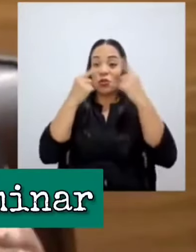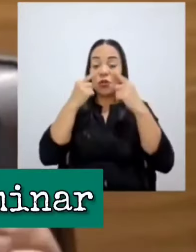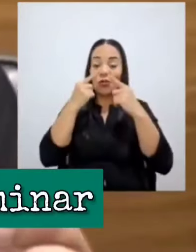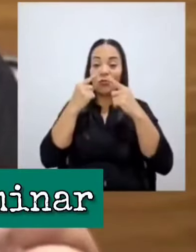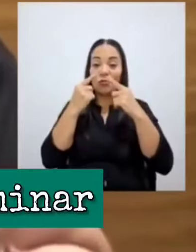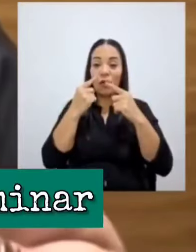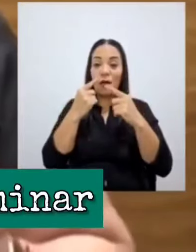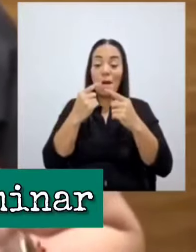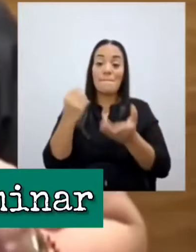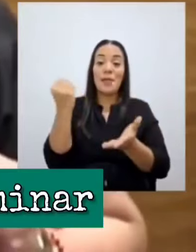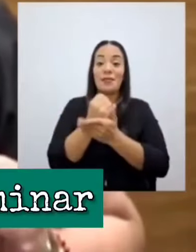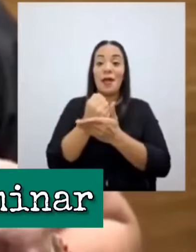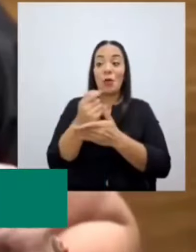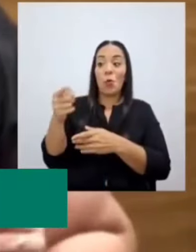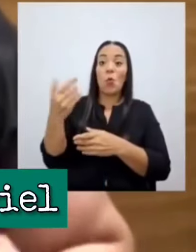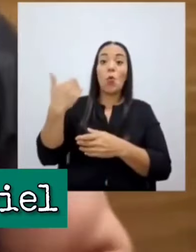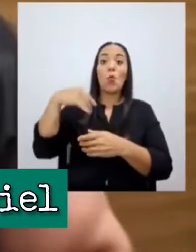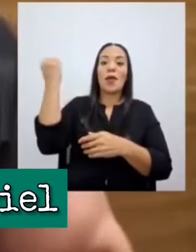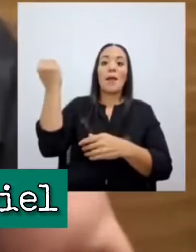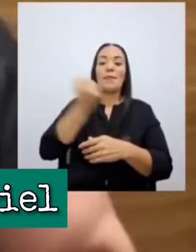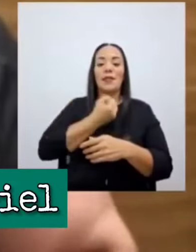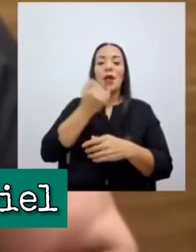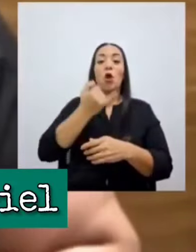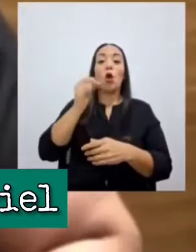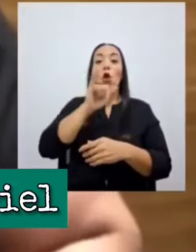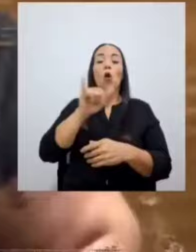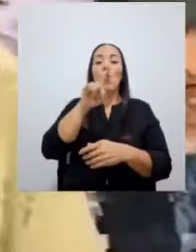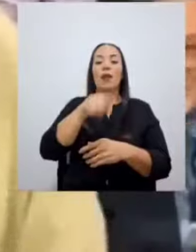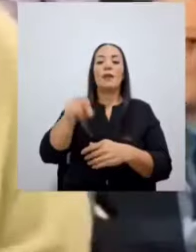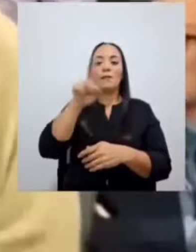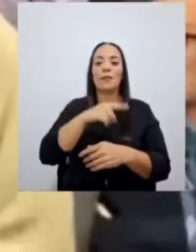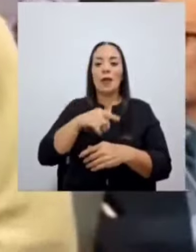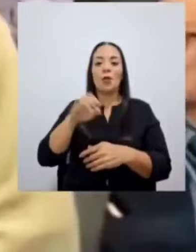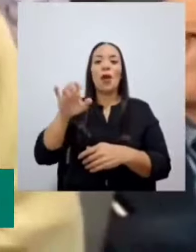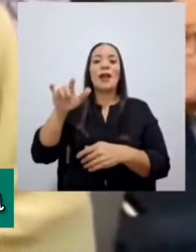ya me hubieran mandado a eliminar como eliminaron al compañero Ariel.